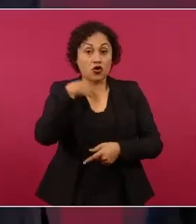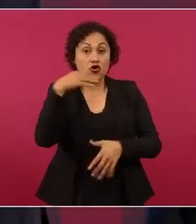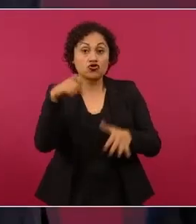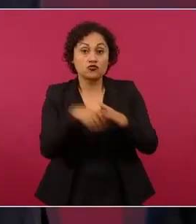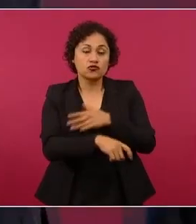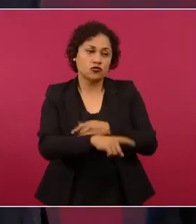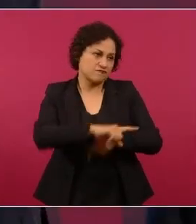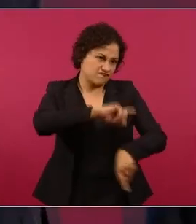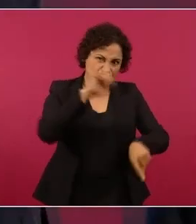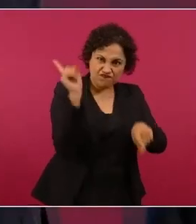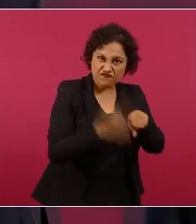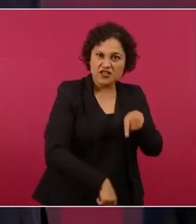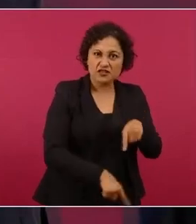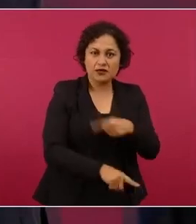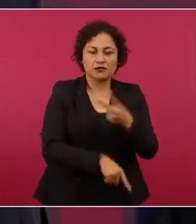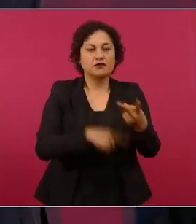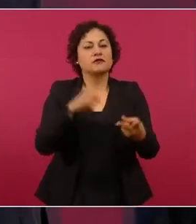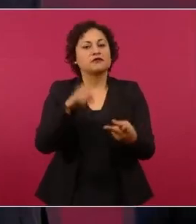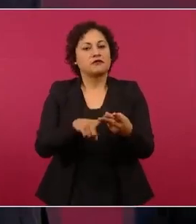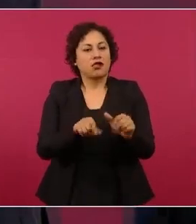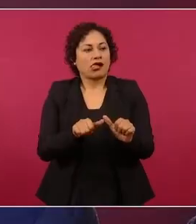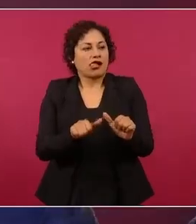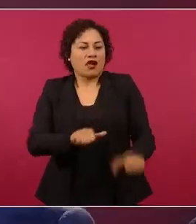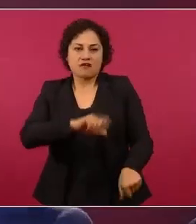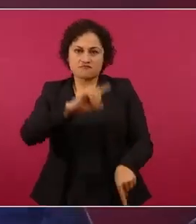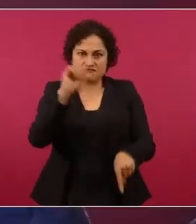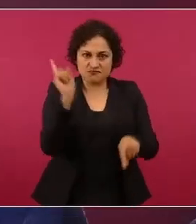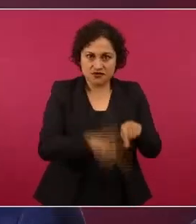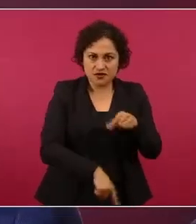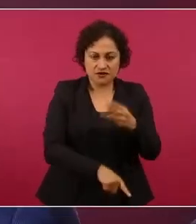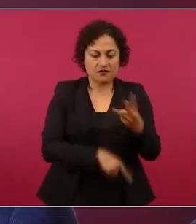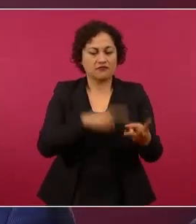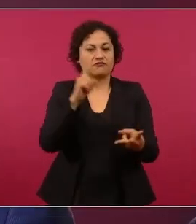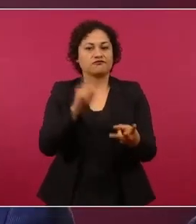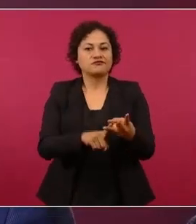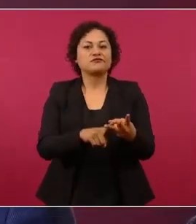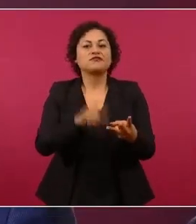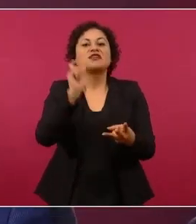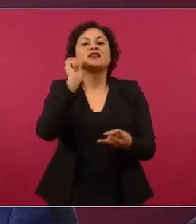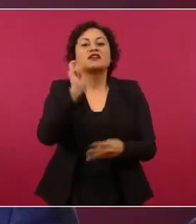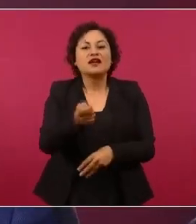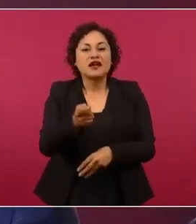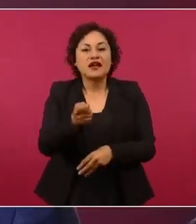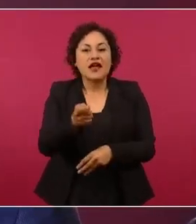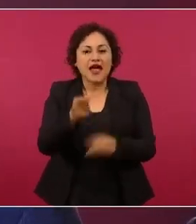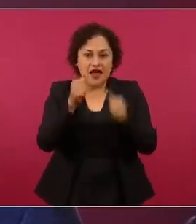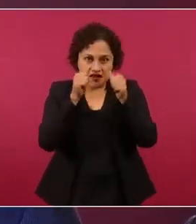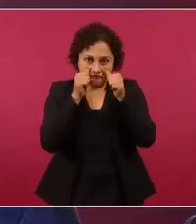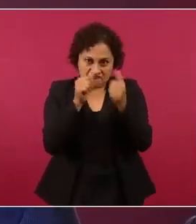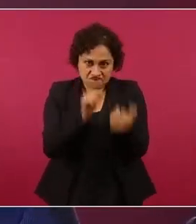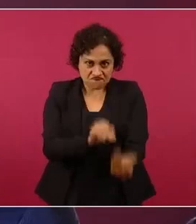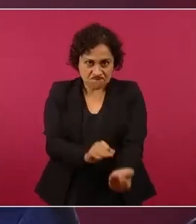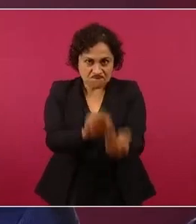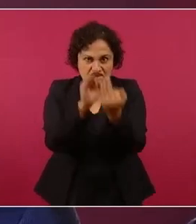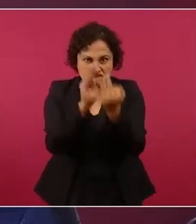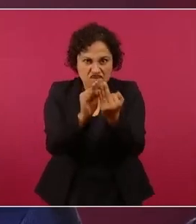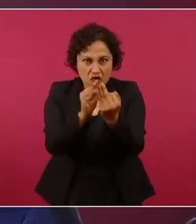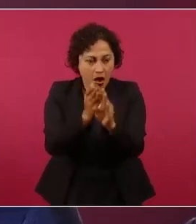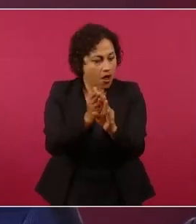enfrentar la decadencia con un cambio verdadero.